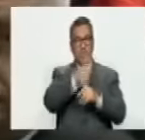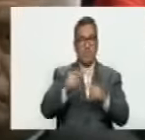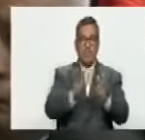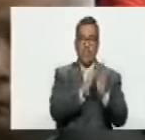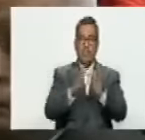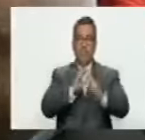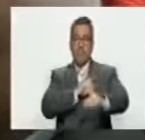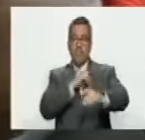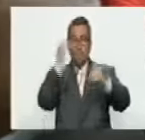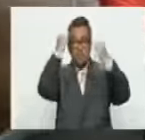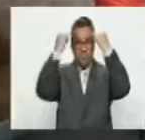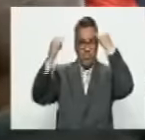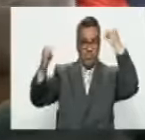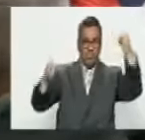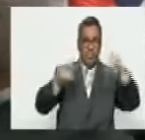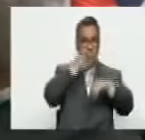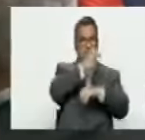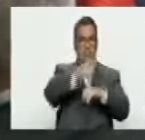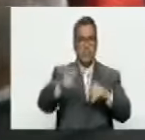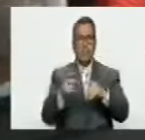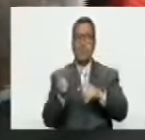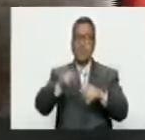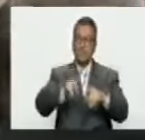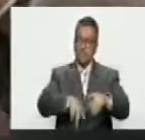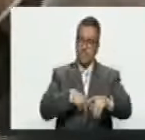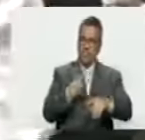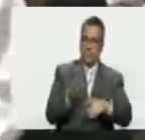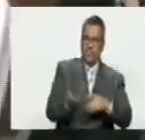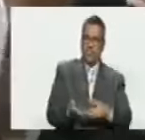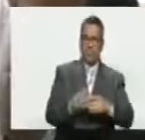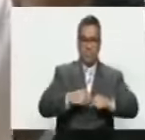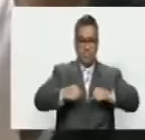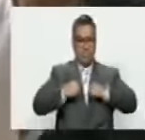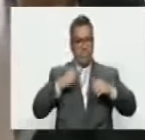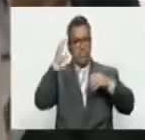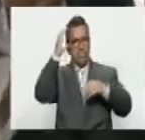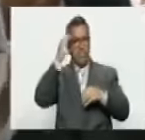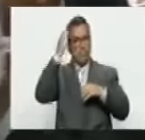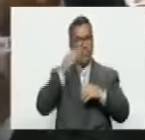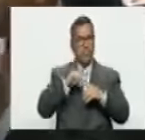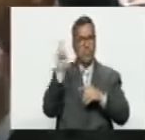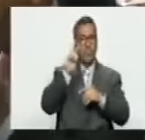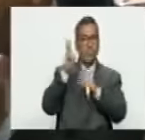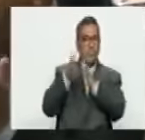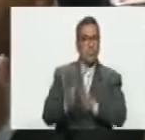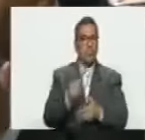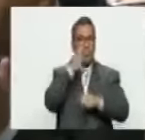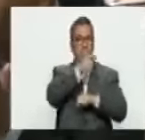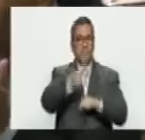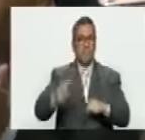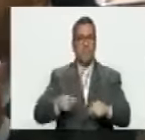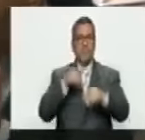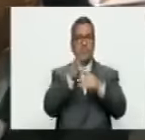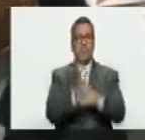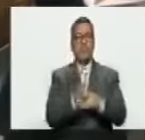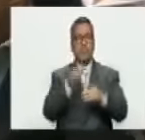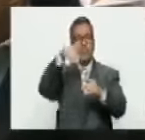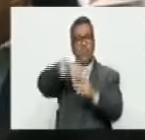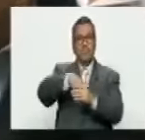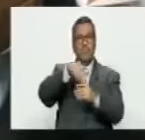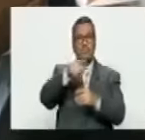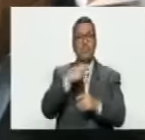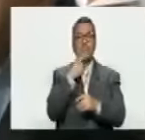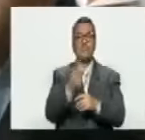más la inteligencia popular, pudo más la fortaleza y la conciencia del pueblo venezolano. Se quedaron con sus bots,